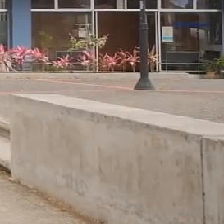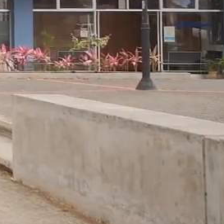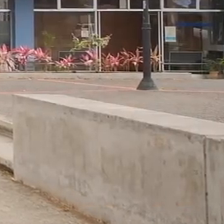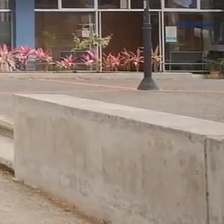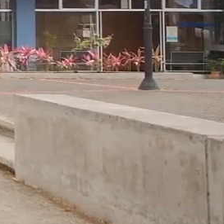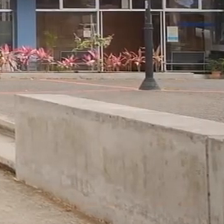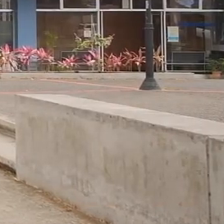¡Gracias! Y